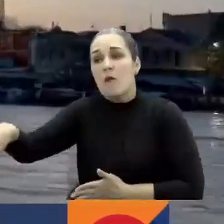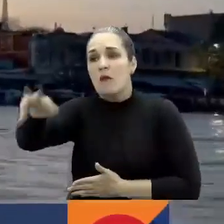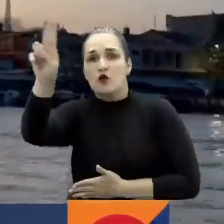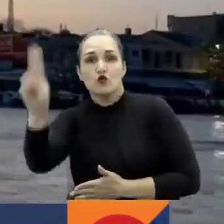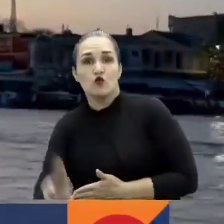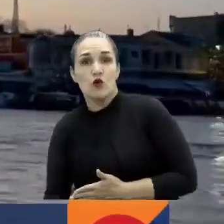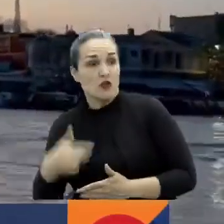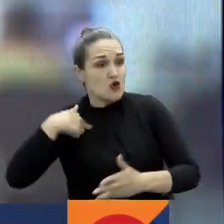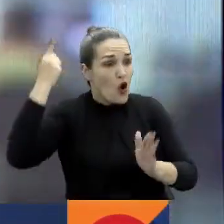inundaciones en la región. el video!